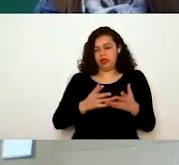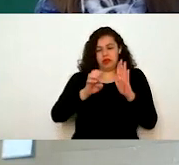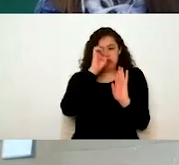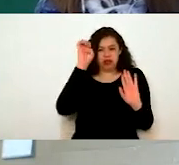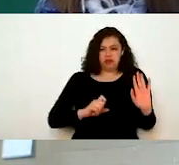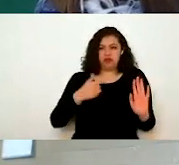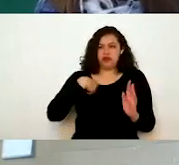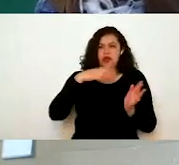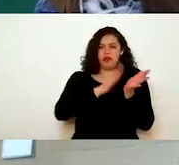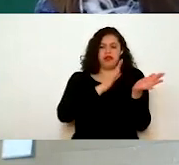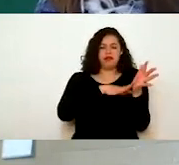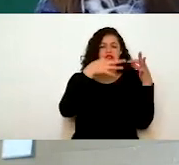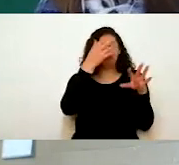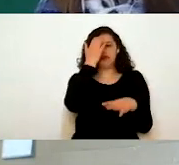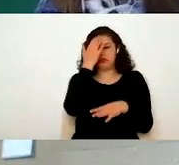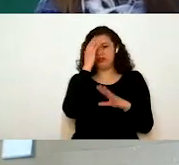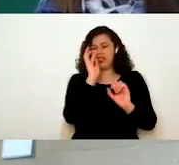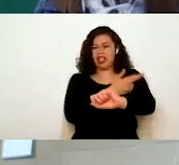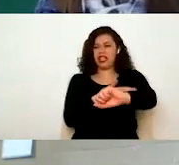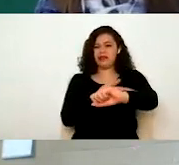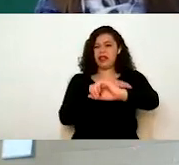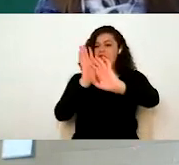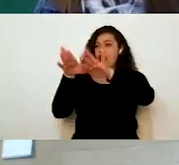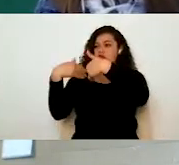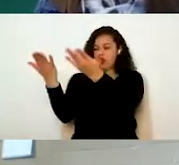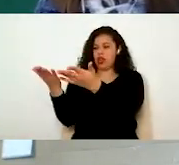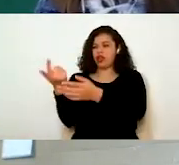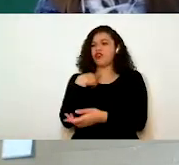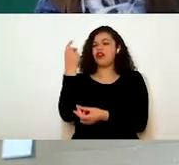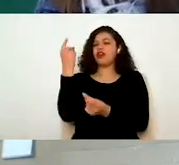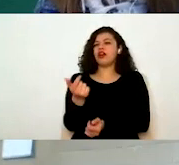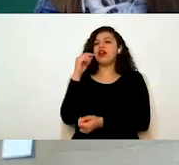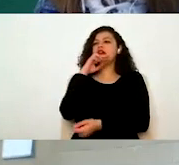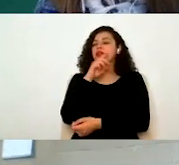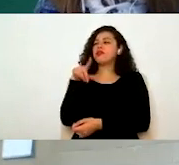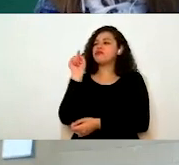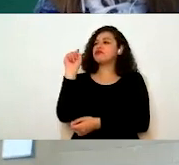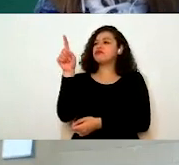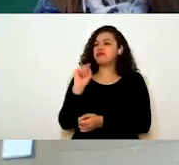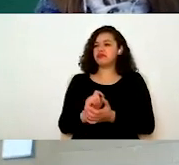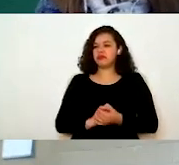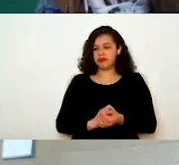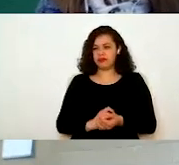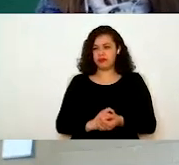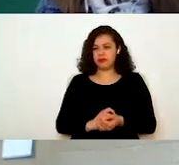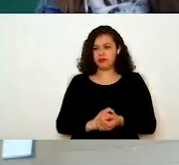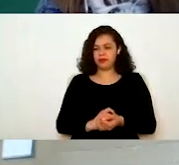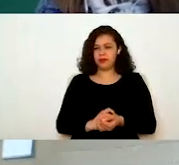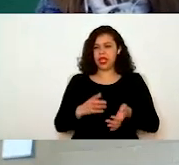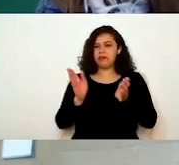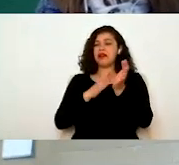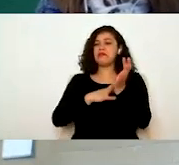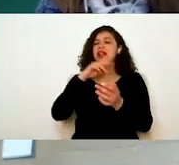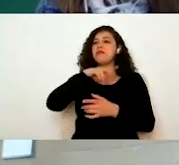ya conozco el documento y digo, no, sé que este es un trámite externo. Directamente me voy al ícono y el documento los